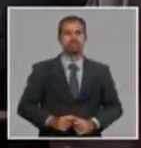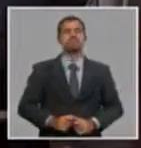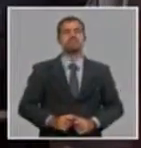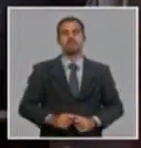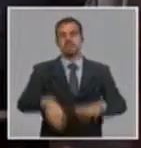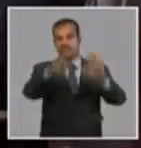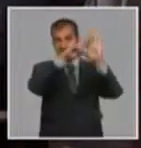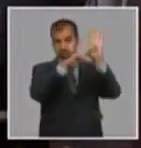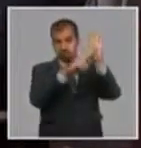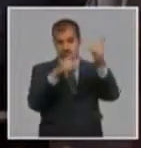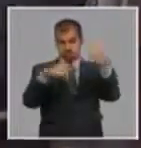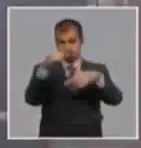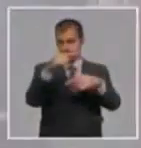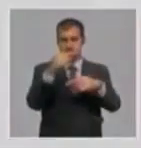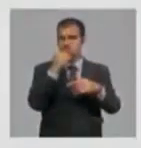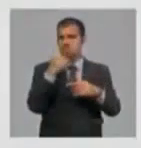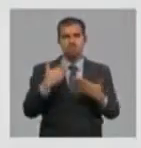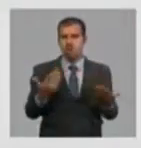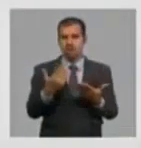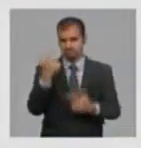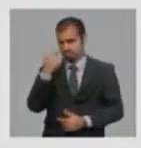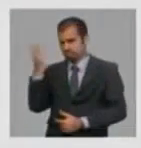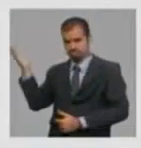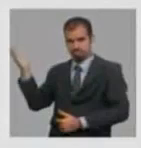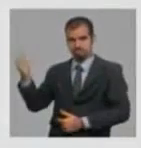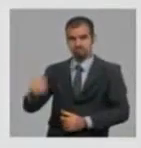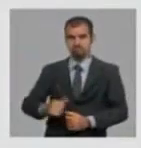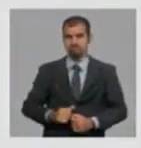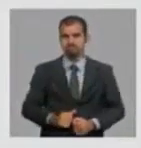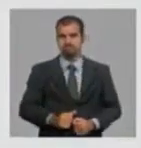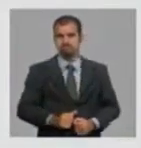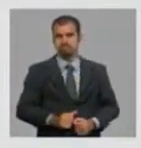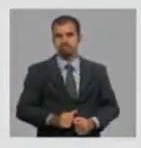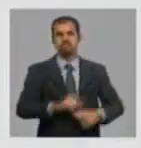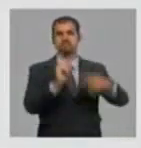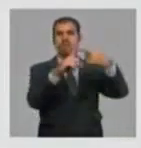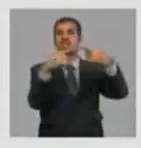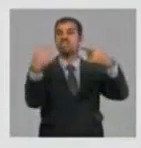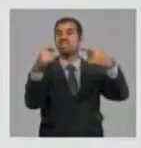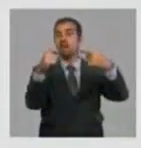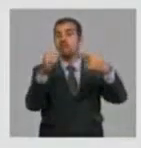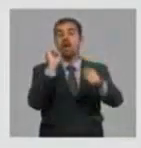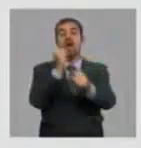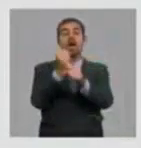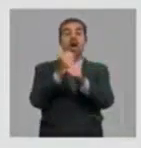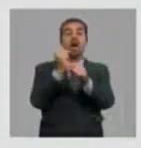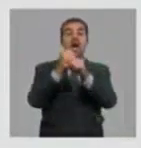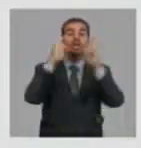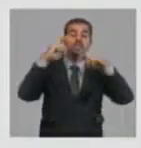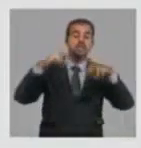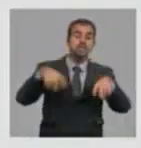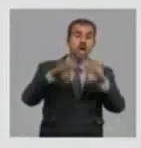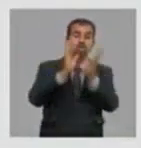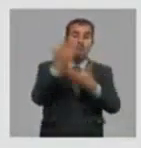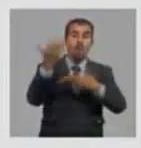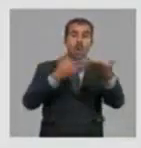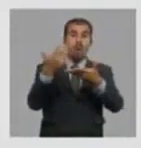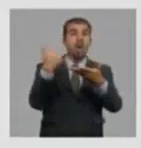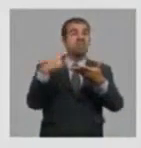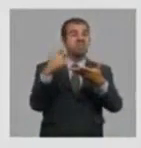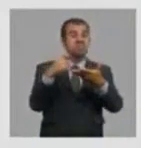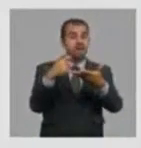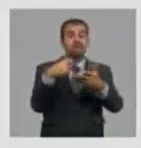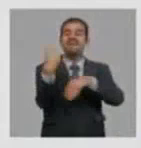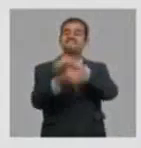que debe cumplir una empresa de alta tecnología. Tienen que operar a un ciclo completo de innovación, desde la investigación hasta la comercialización. O sea, tiene que cerrar el ciclo